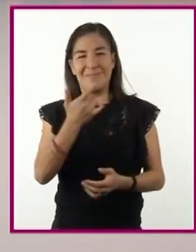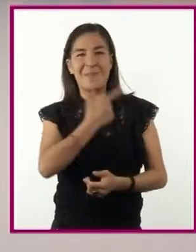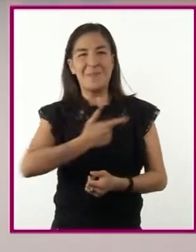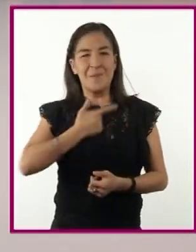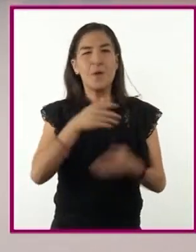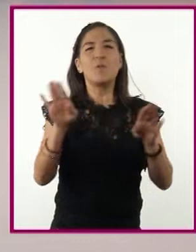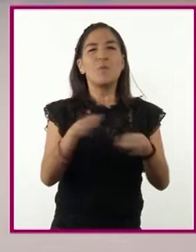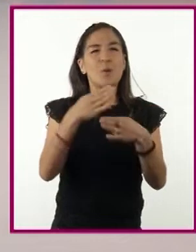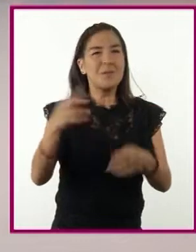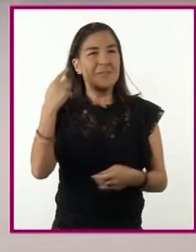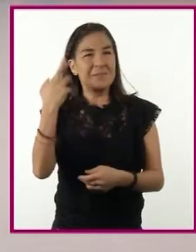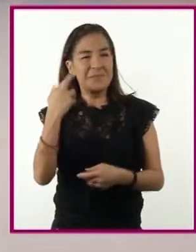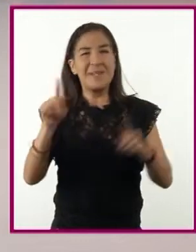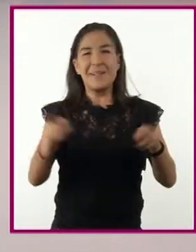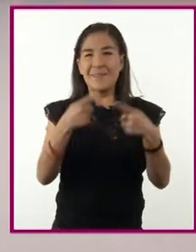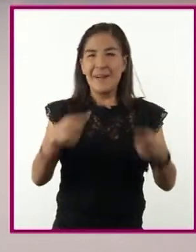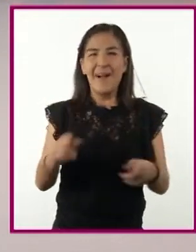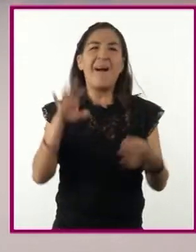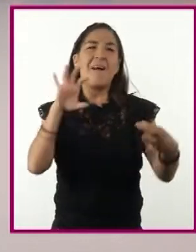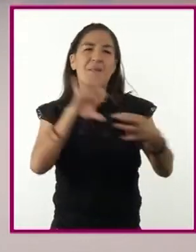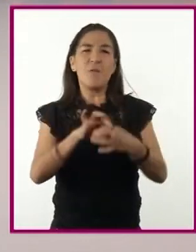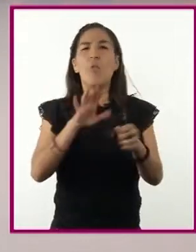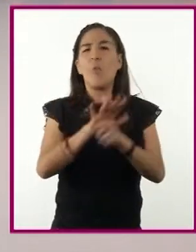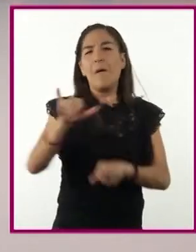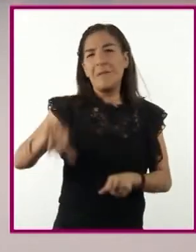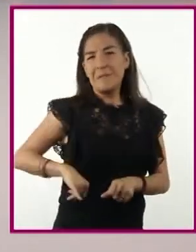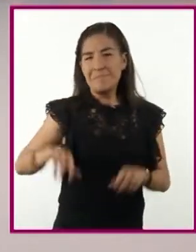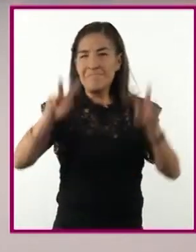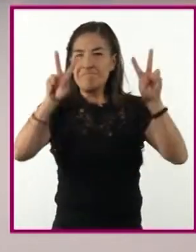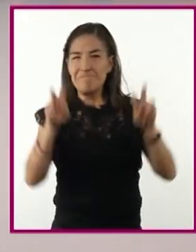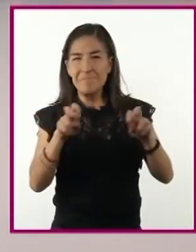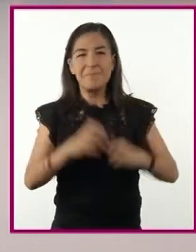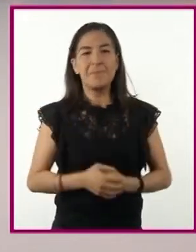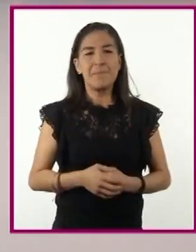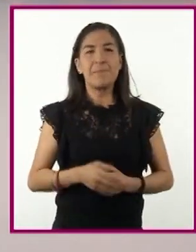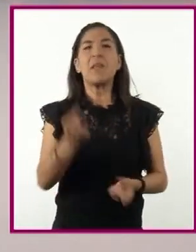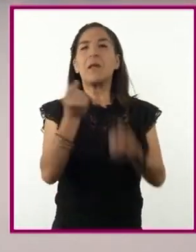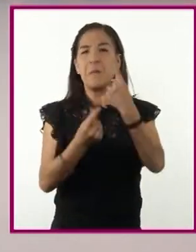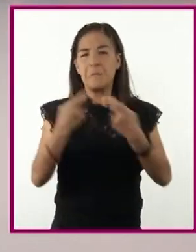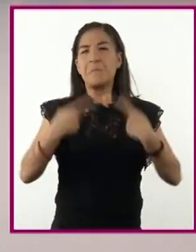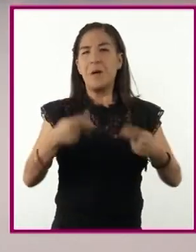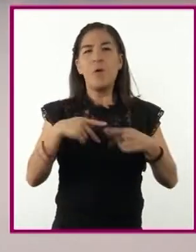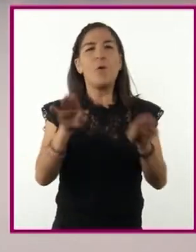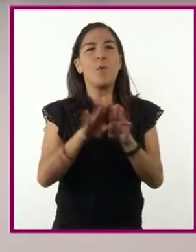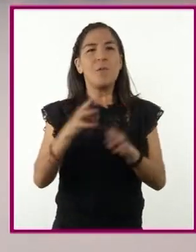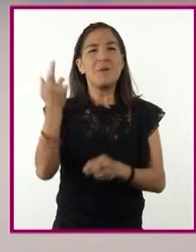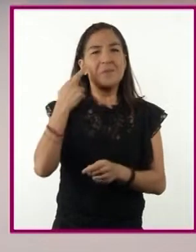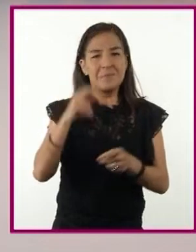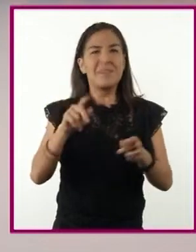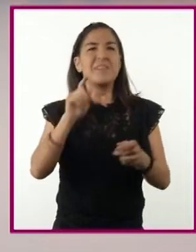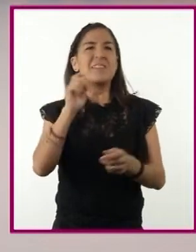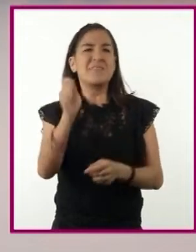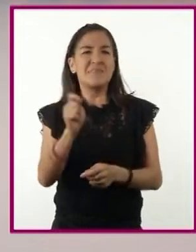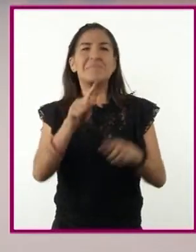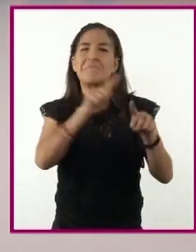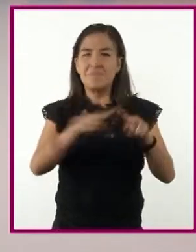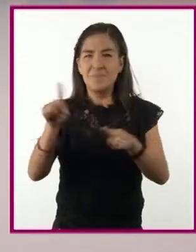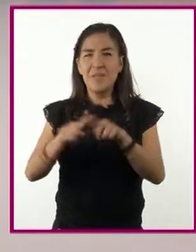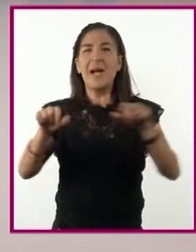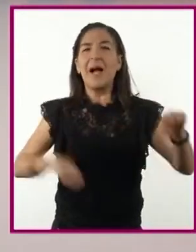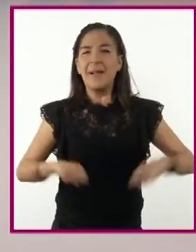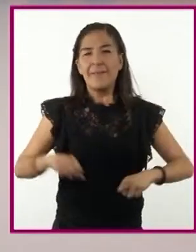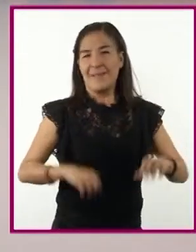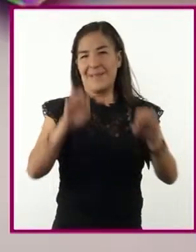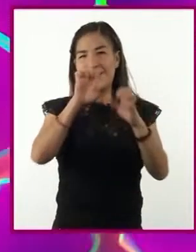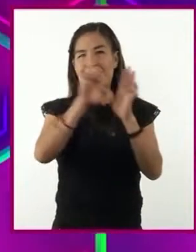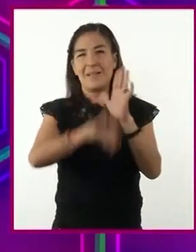música o algún tema de nuestro interés? También hay quienes escuchan la radio para un sinnúmero de actividades, como la anécdota que